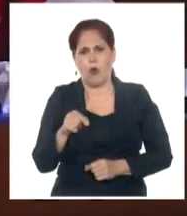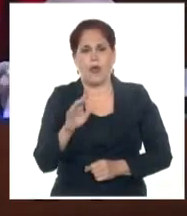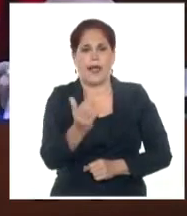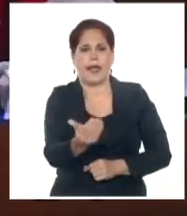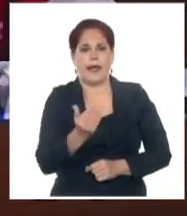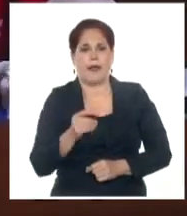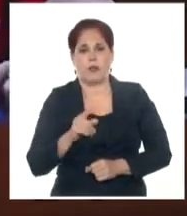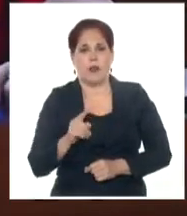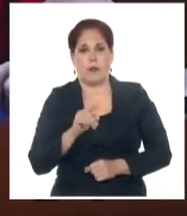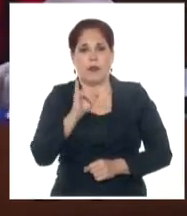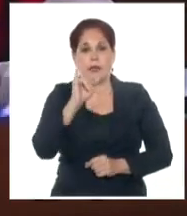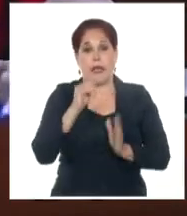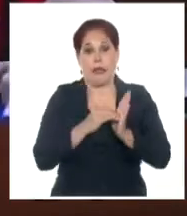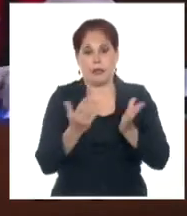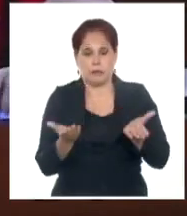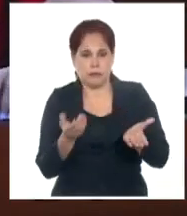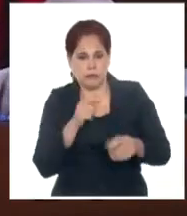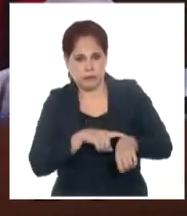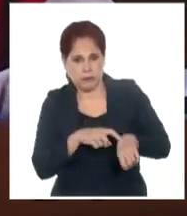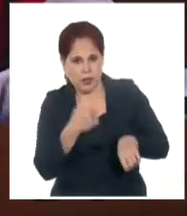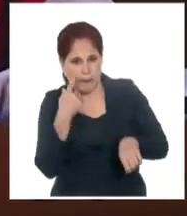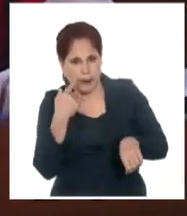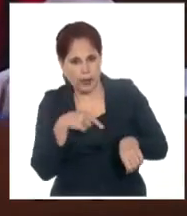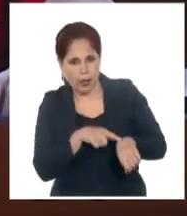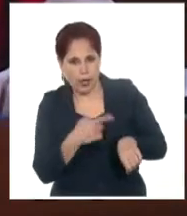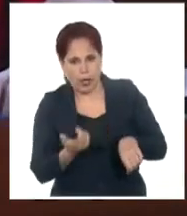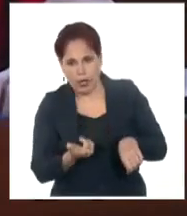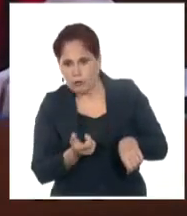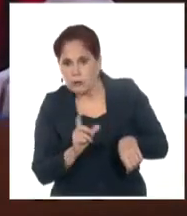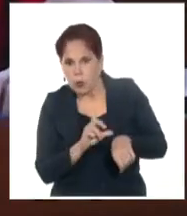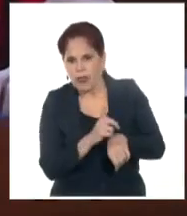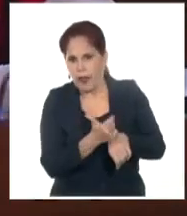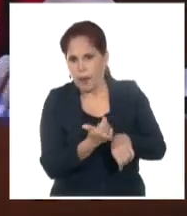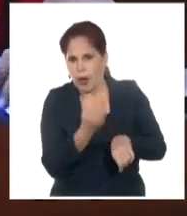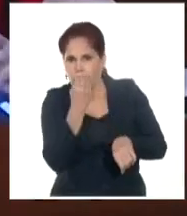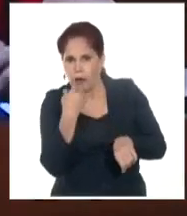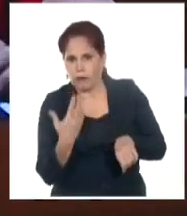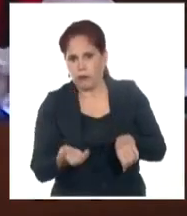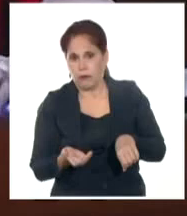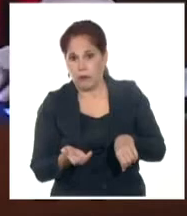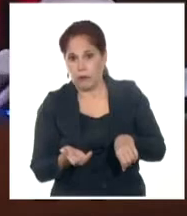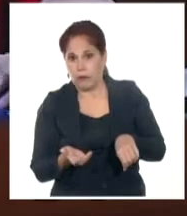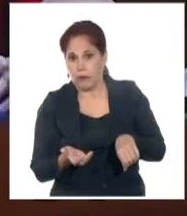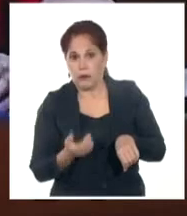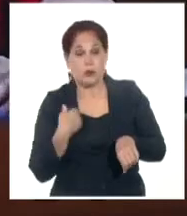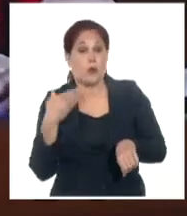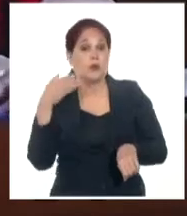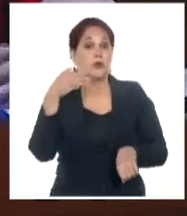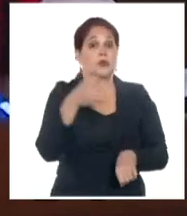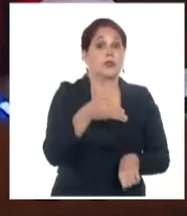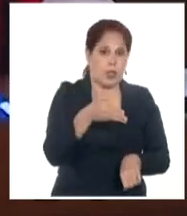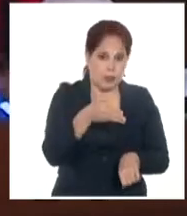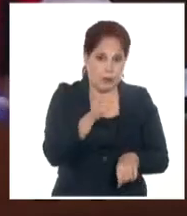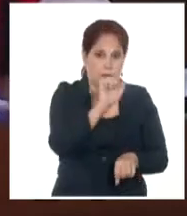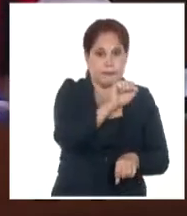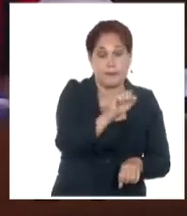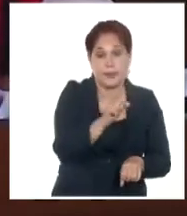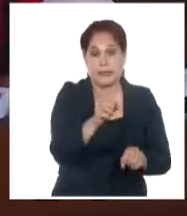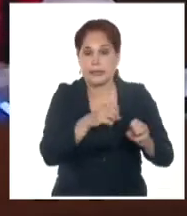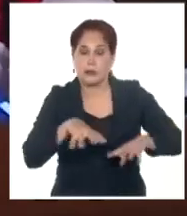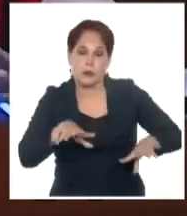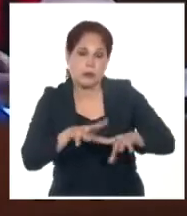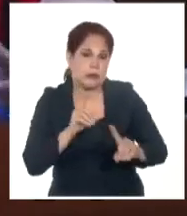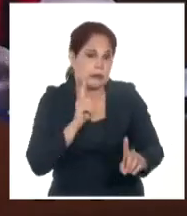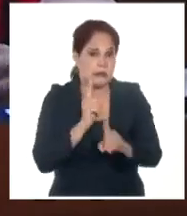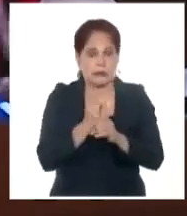regreso rápido. Al hacer mi esposo me llama y me dice, hija, tú te demoras mucho. Porque uno llega y se encuentra con situaciones